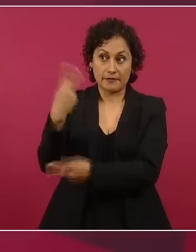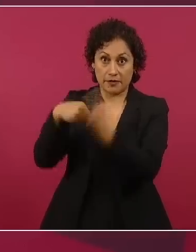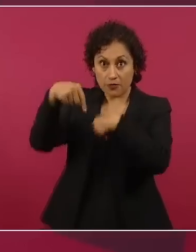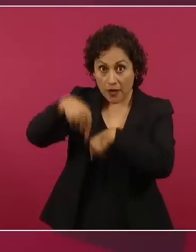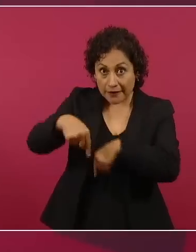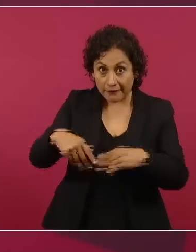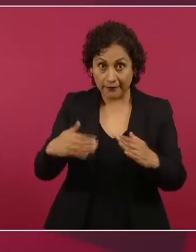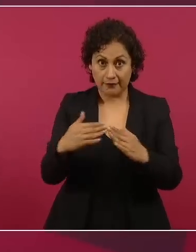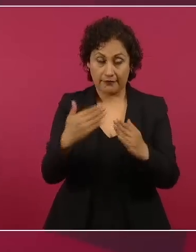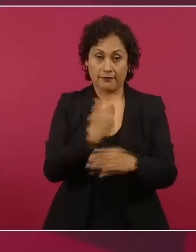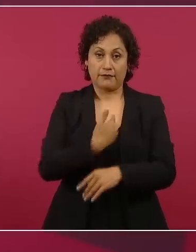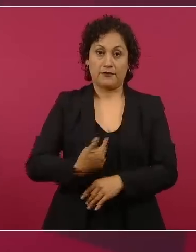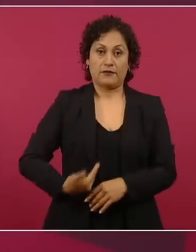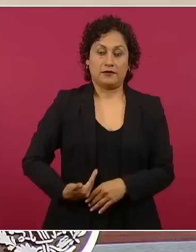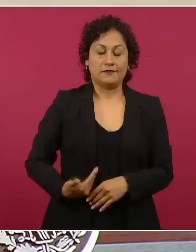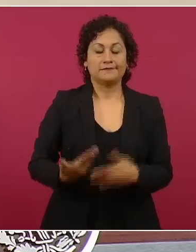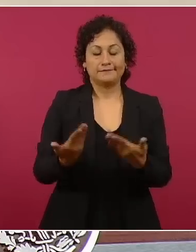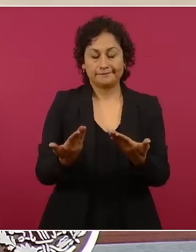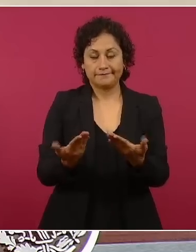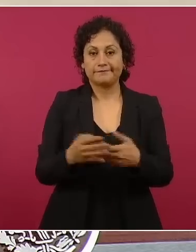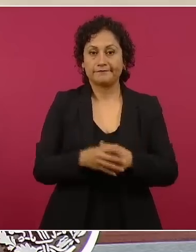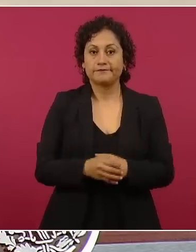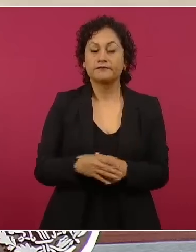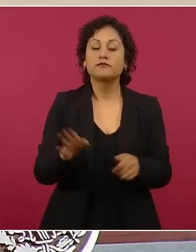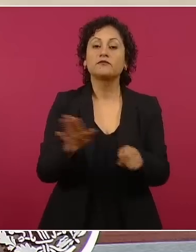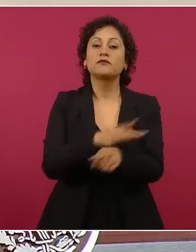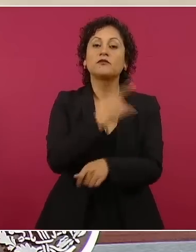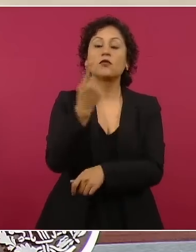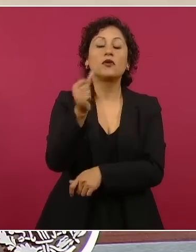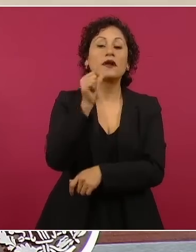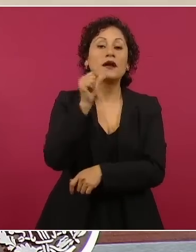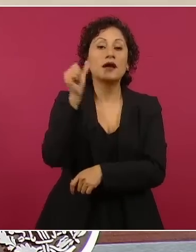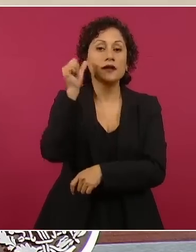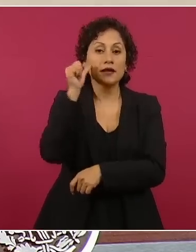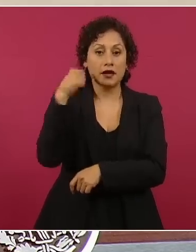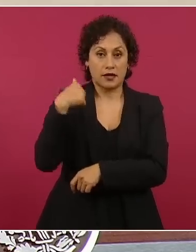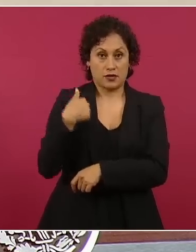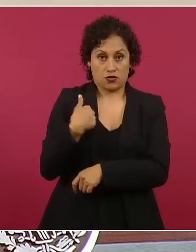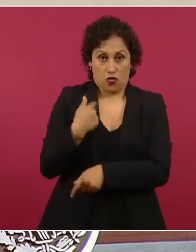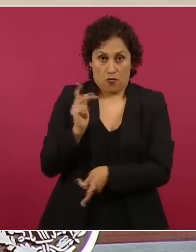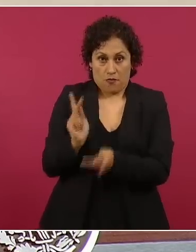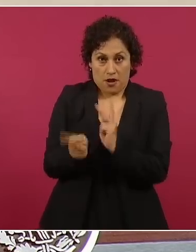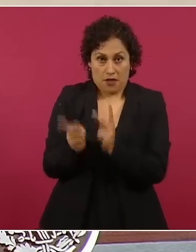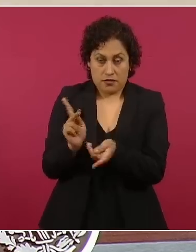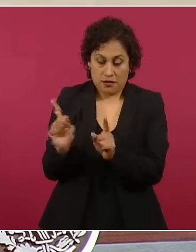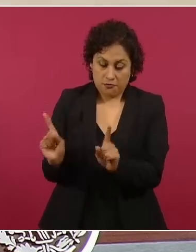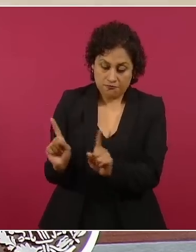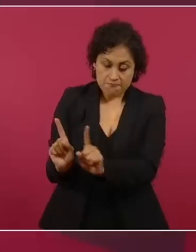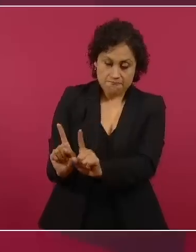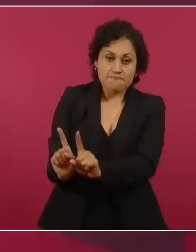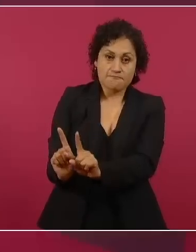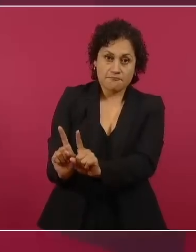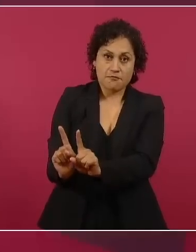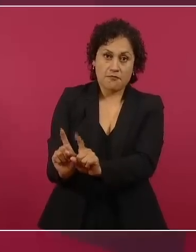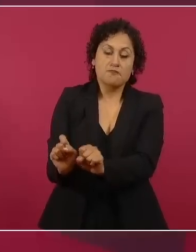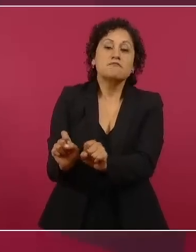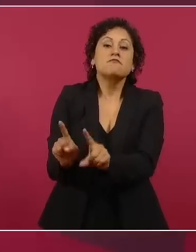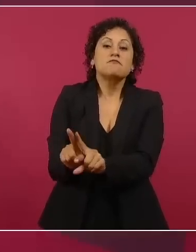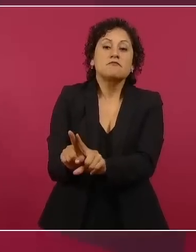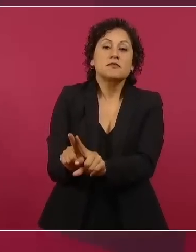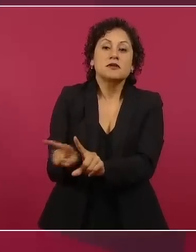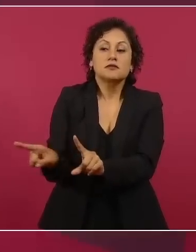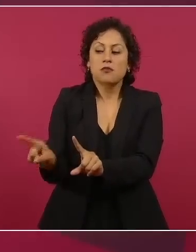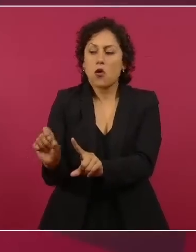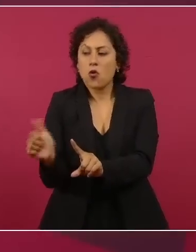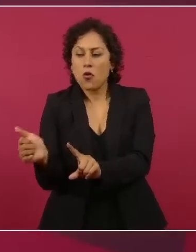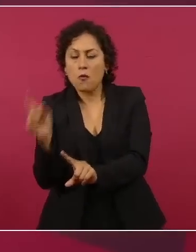privado, corto, con la intérprete, que